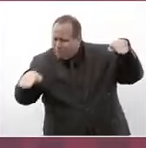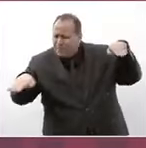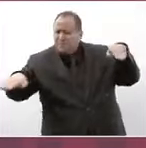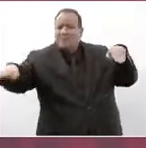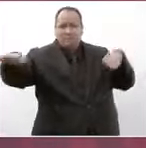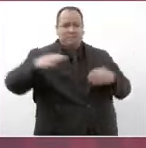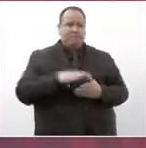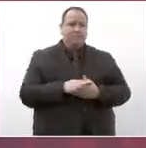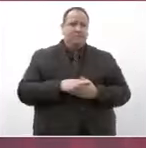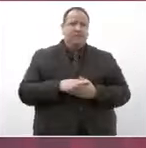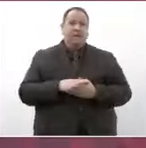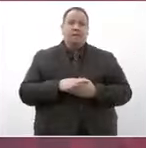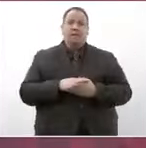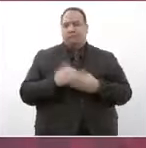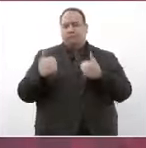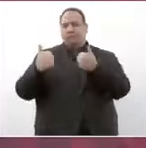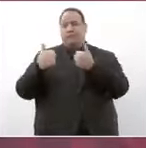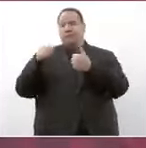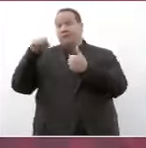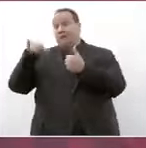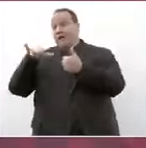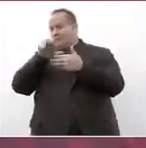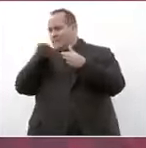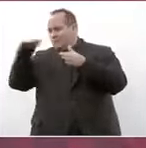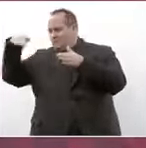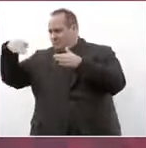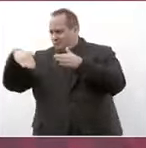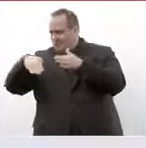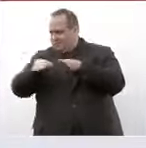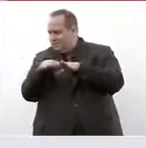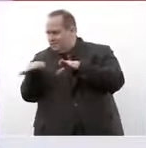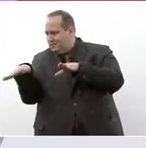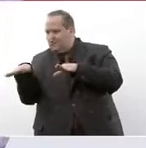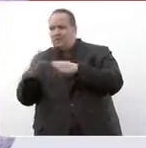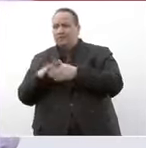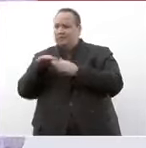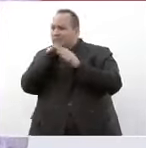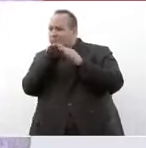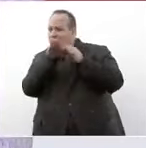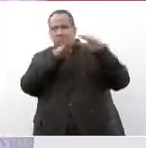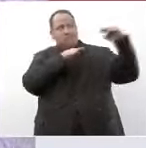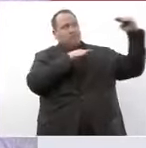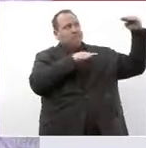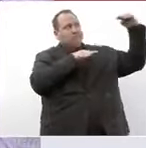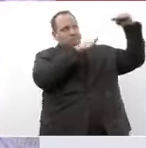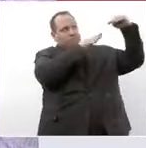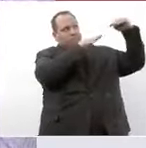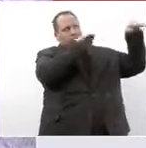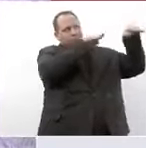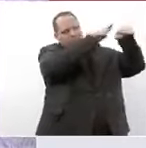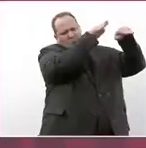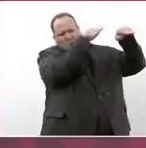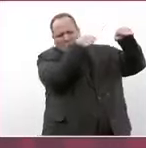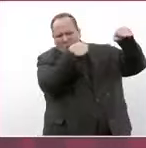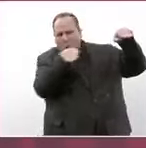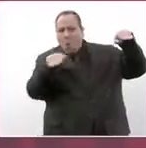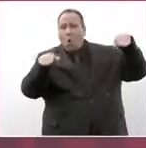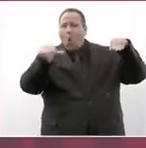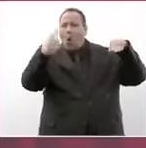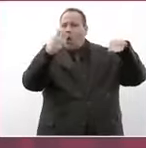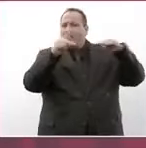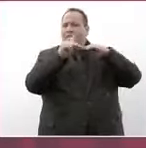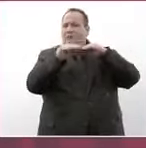pasando por la aduana de San Isidro la garita son 11